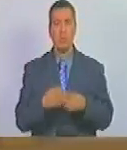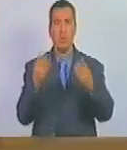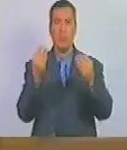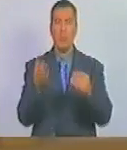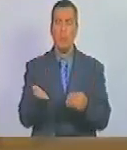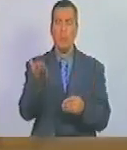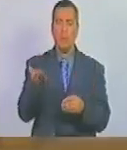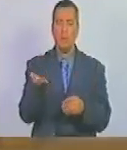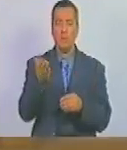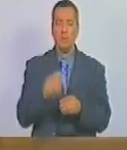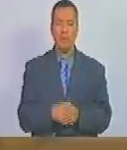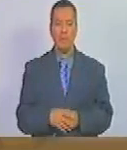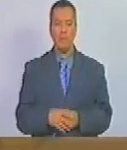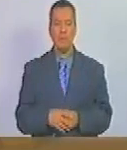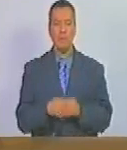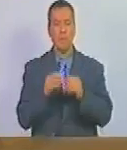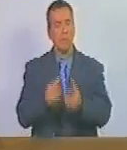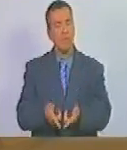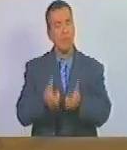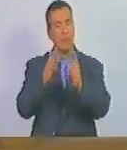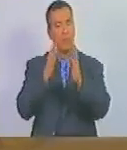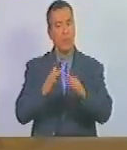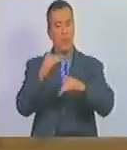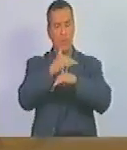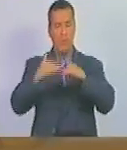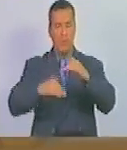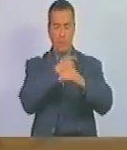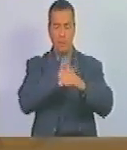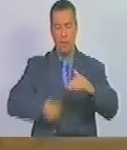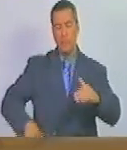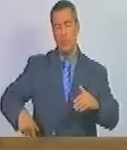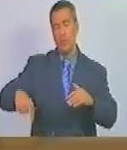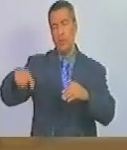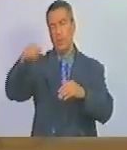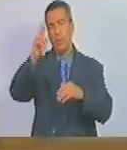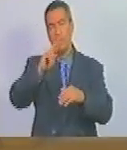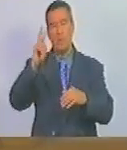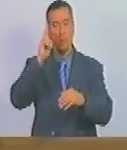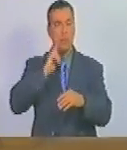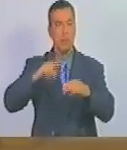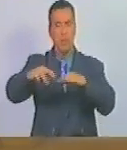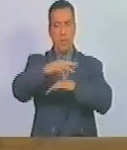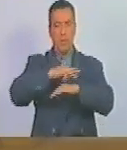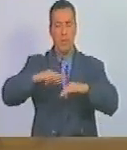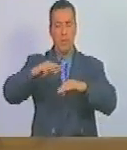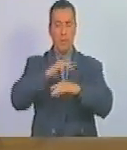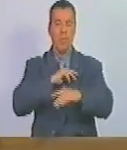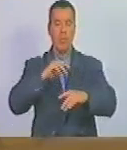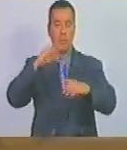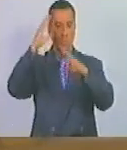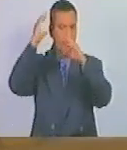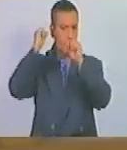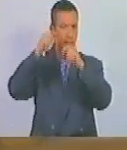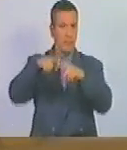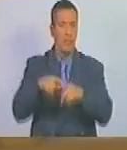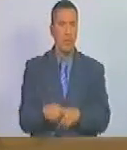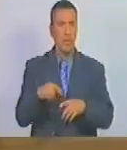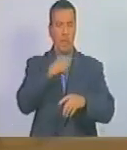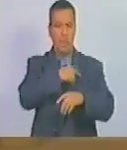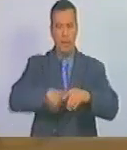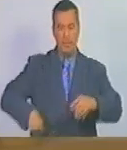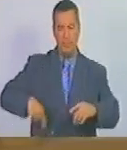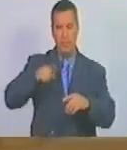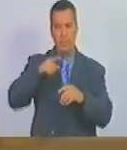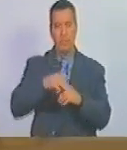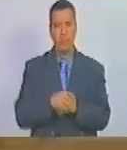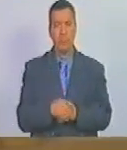importante con las autoridades vicepresidenta de la república ministro canciller presidente